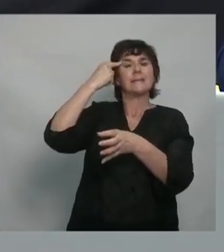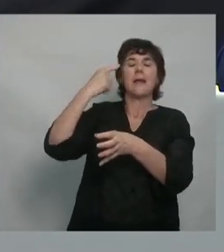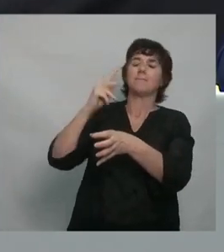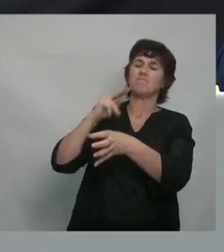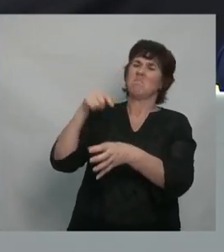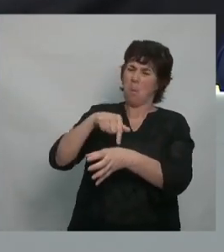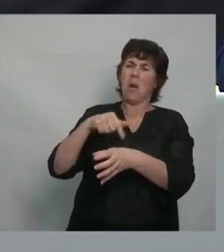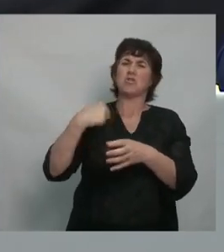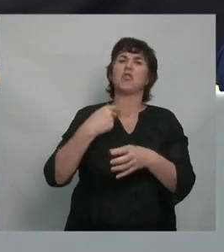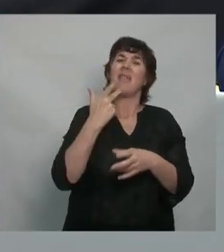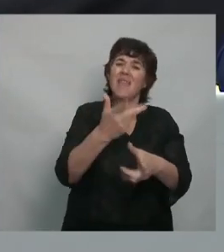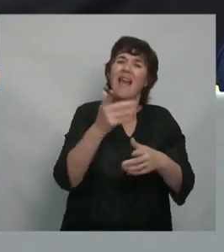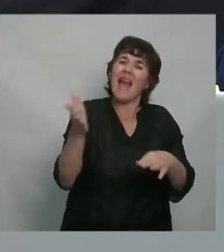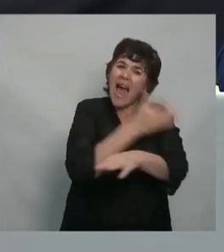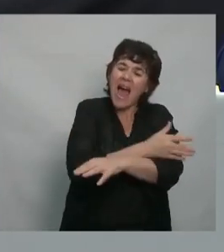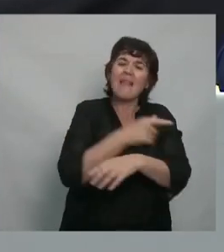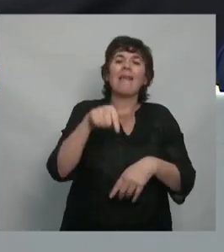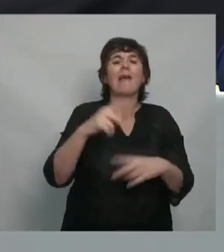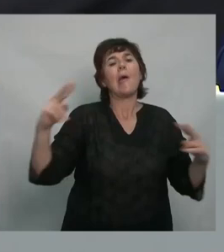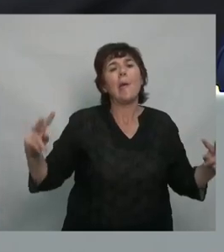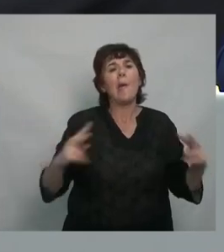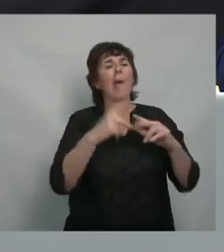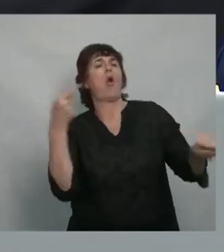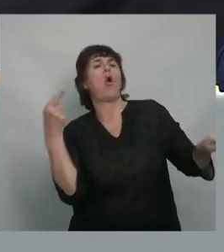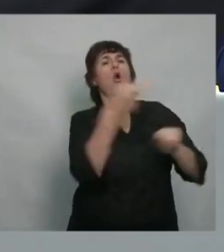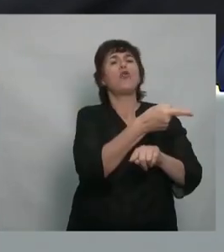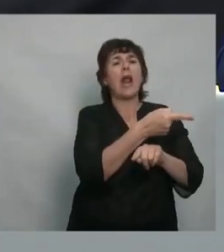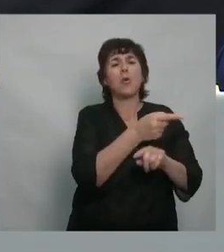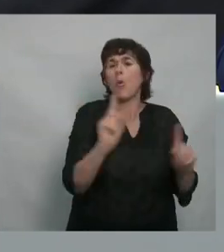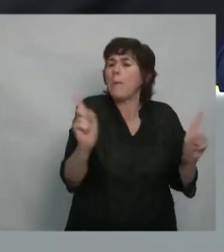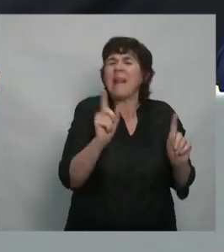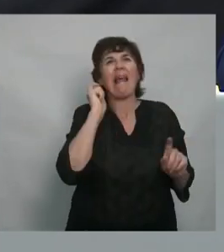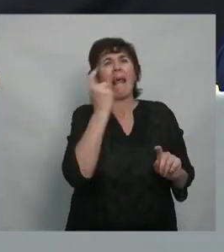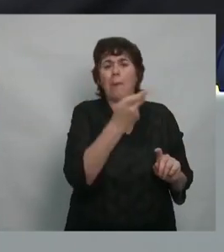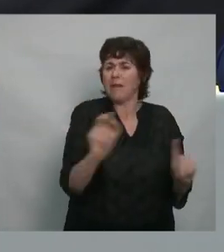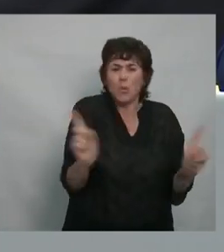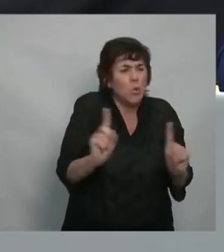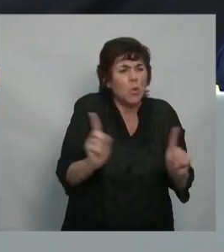contracumbre, tenemos que comenzar a pensar con otras categorías.